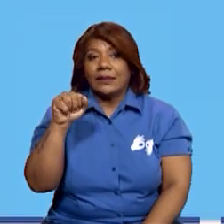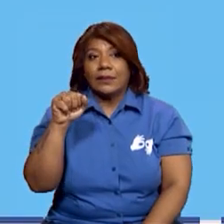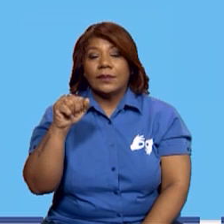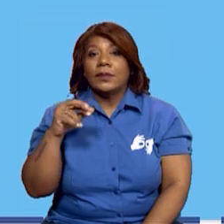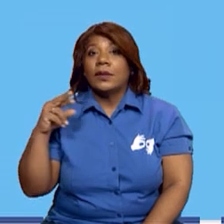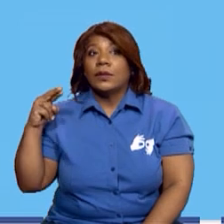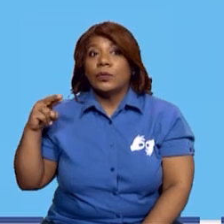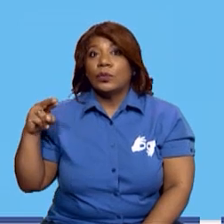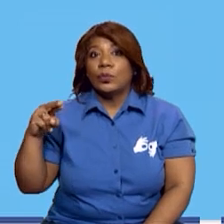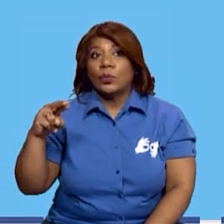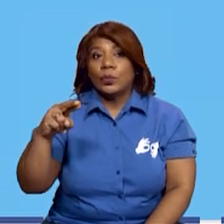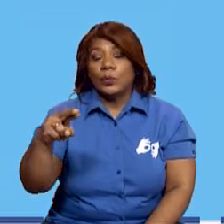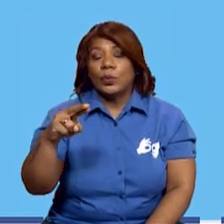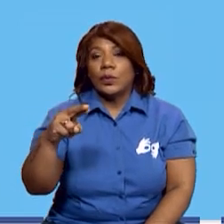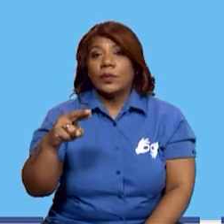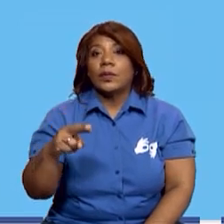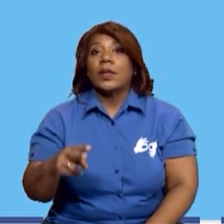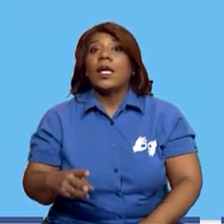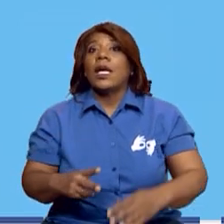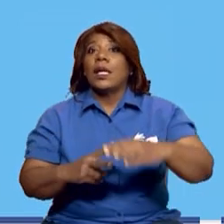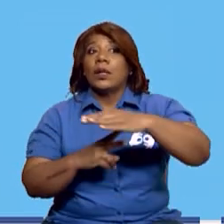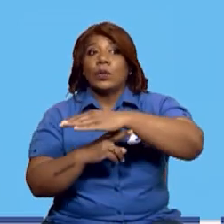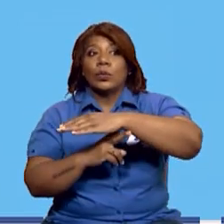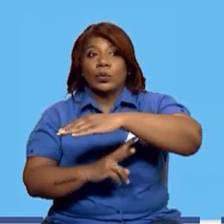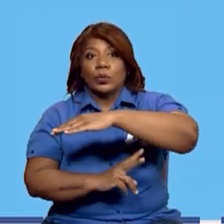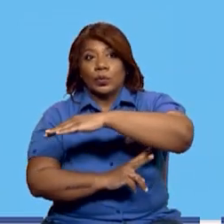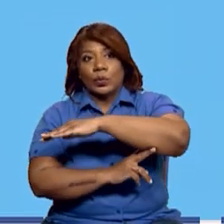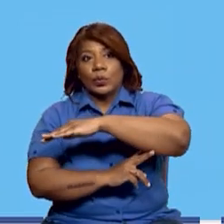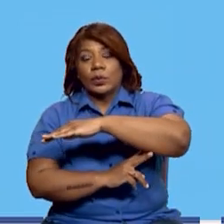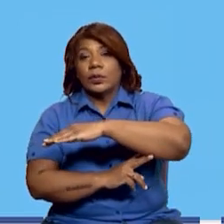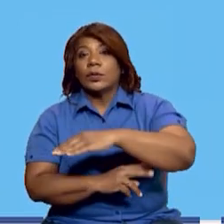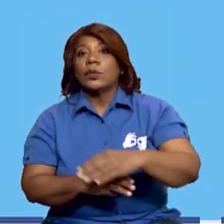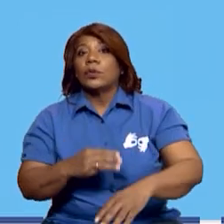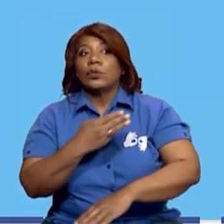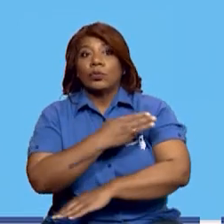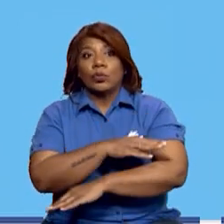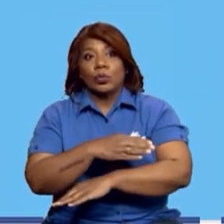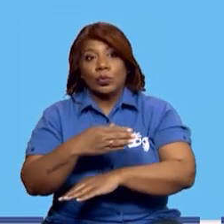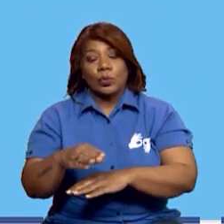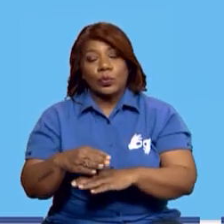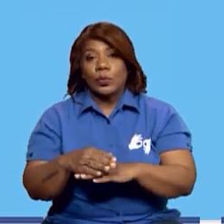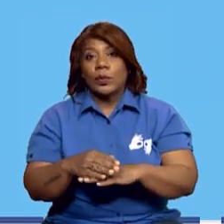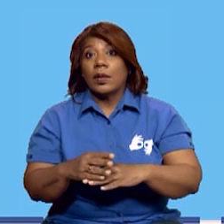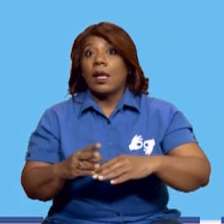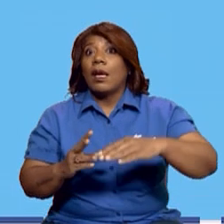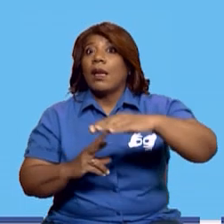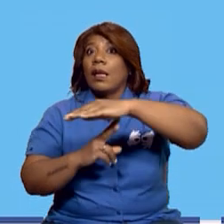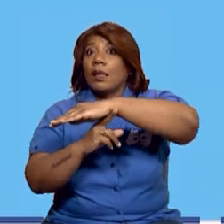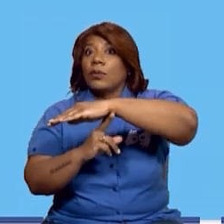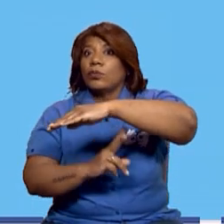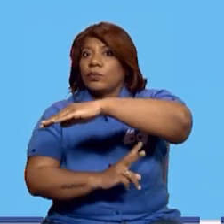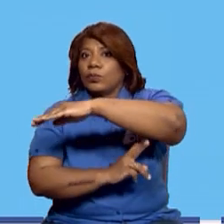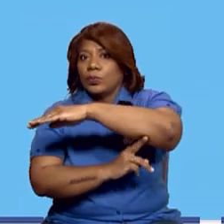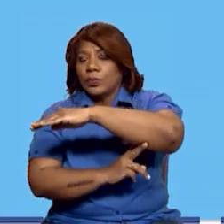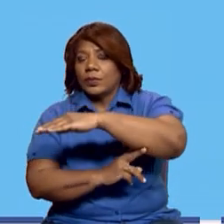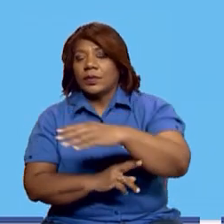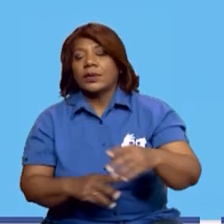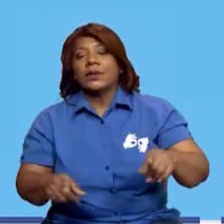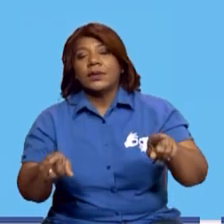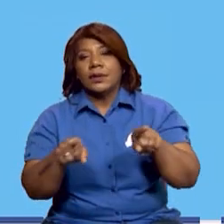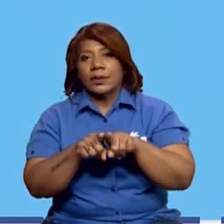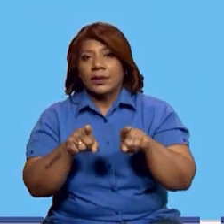canal, puertos, puentes. Recuerda también que estamos viendo la parte de los medios de transporte, acuático,